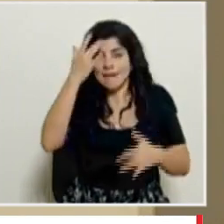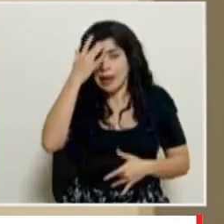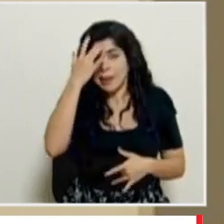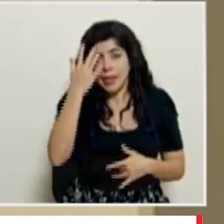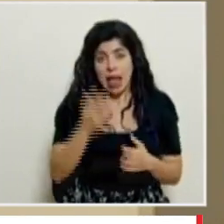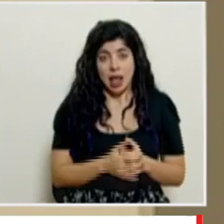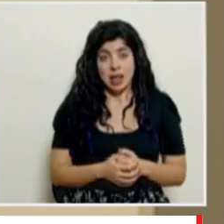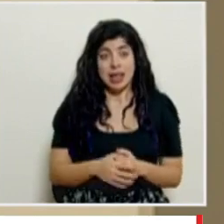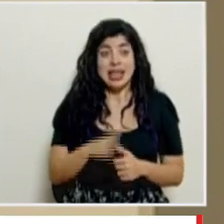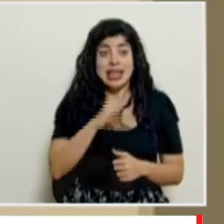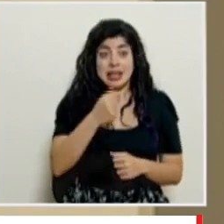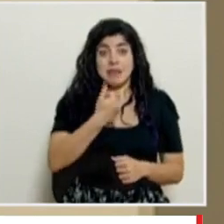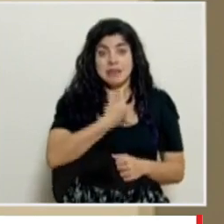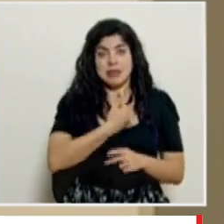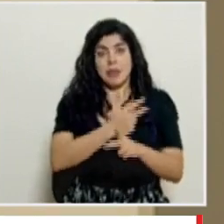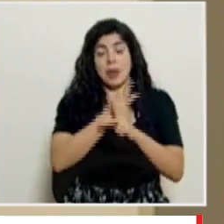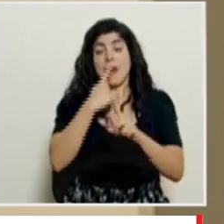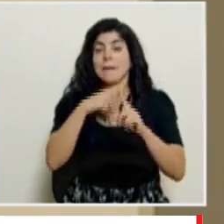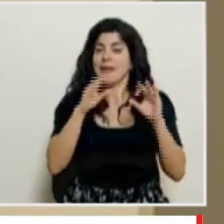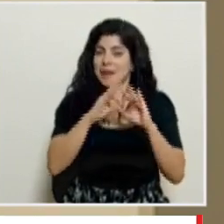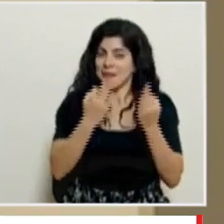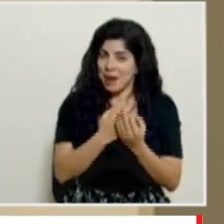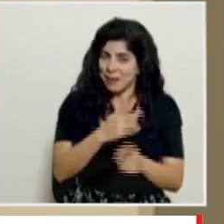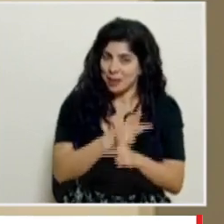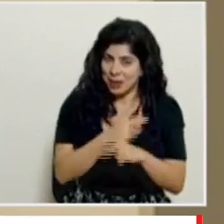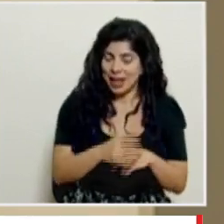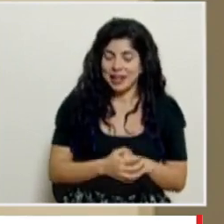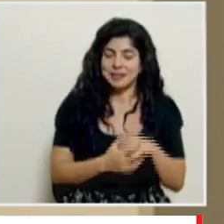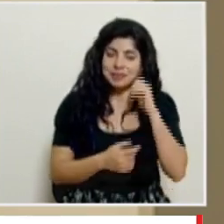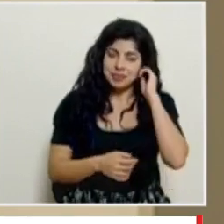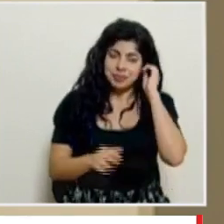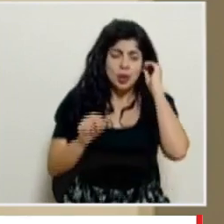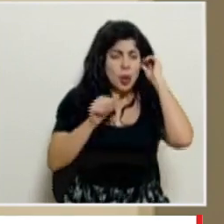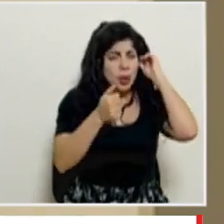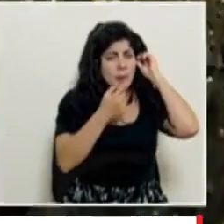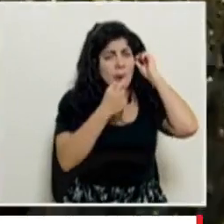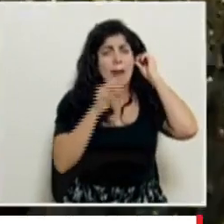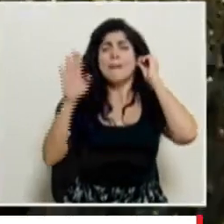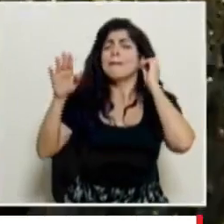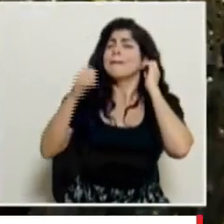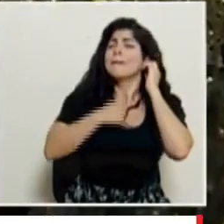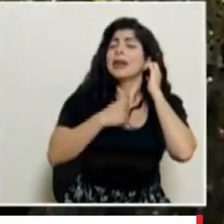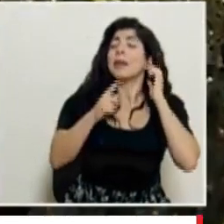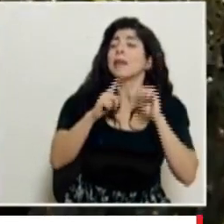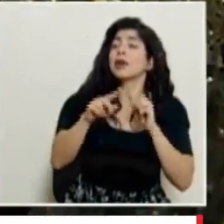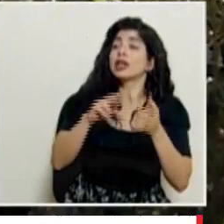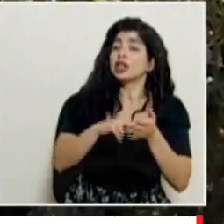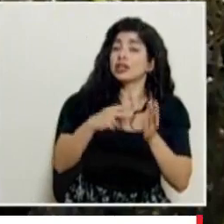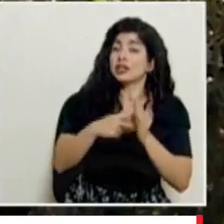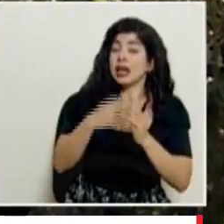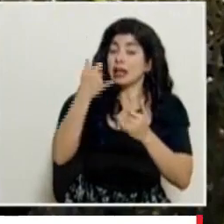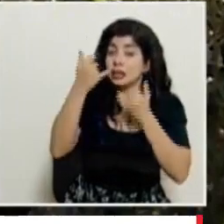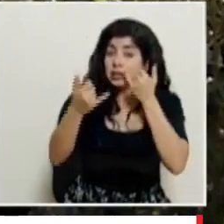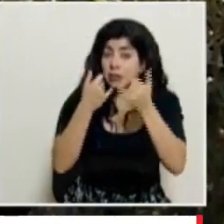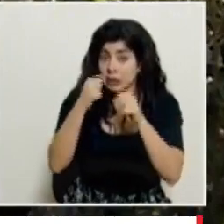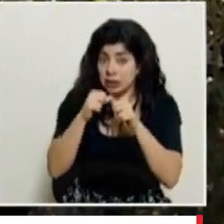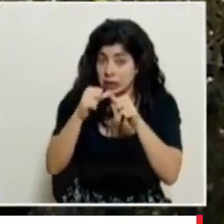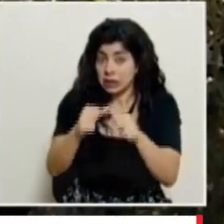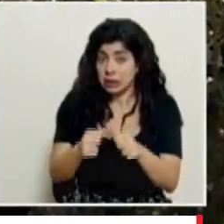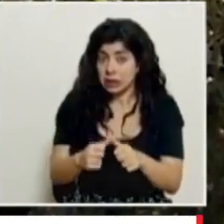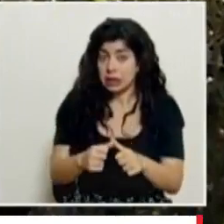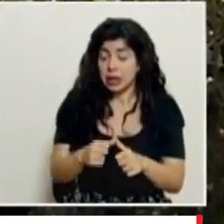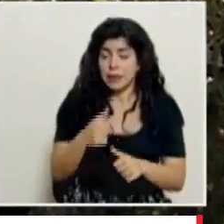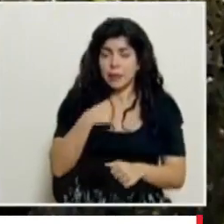va a estar protegido usted y su familia con su parte de la otra pregunta Mario disculpe pero se mantiene las llamadas previas porque